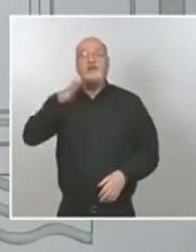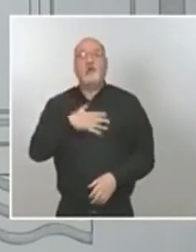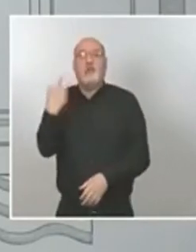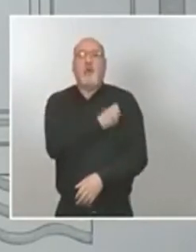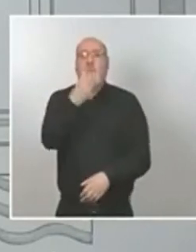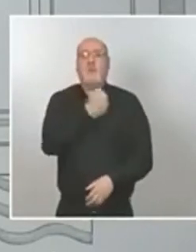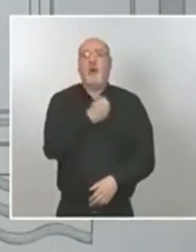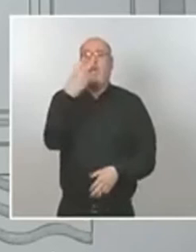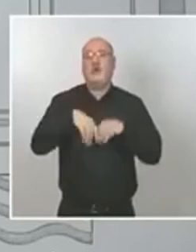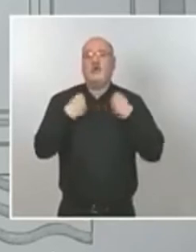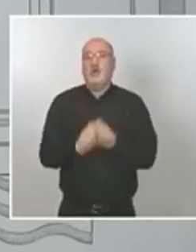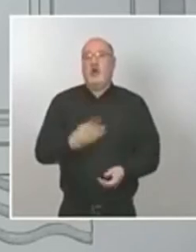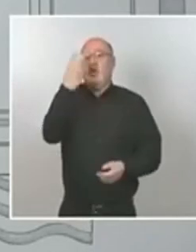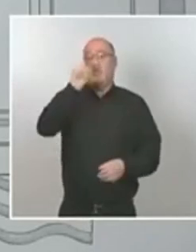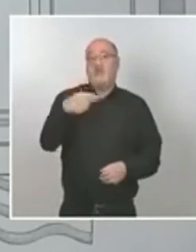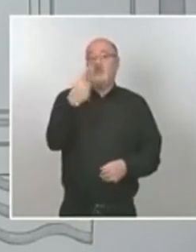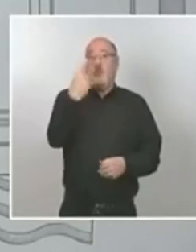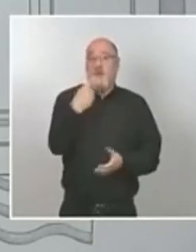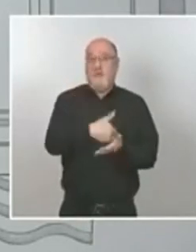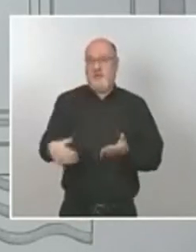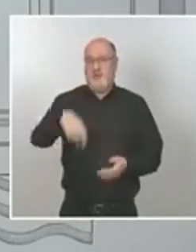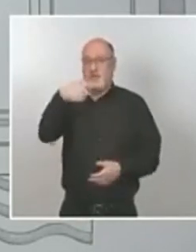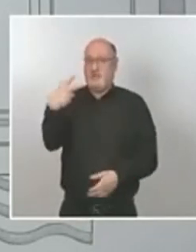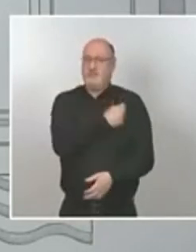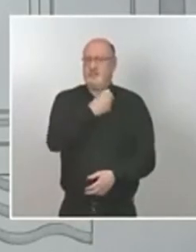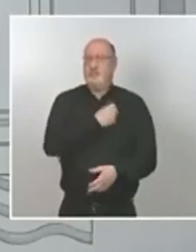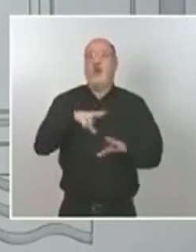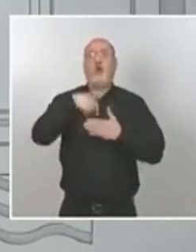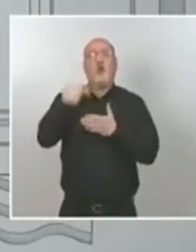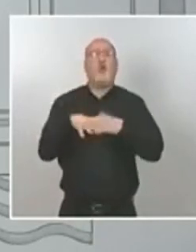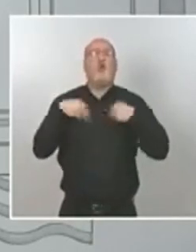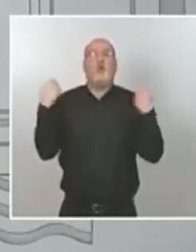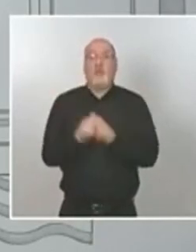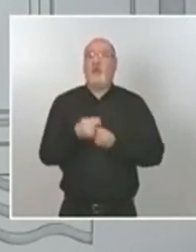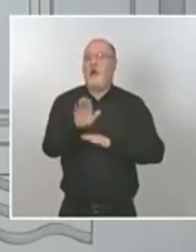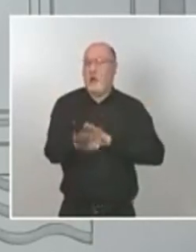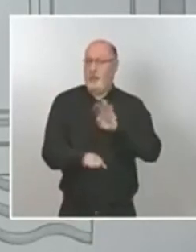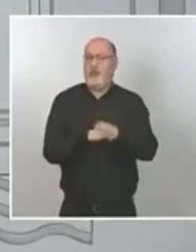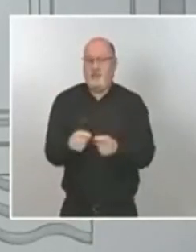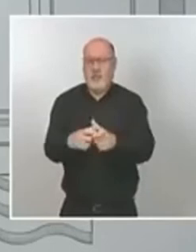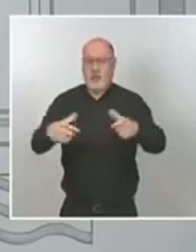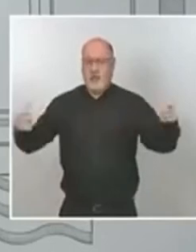.1 millón de personas con pauta completa por tanto seguimos avanzando en este proceso de vacunación